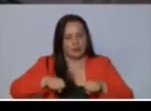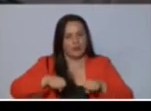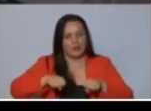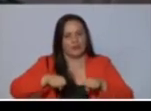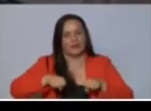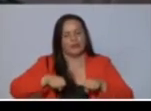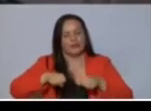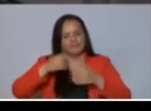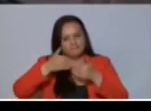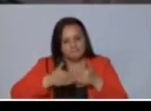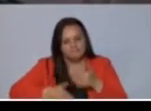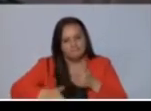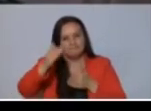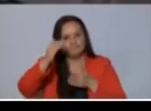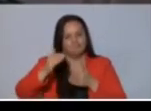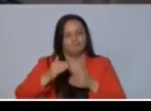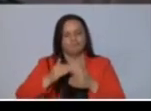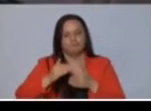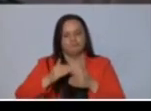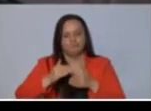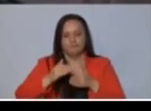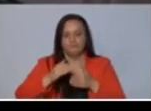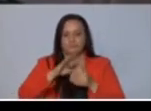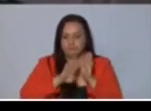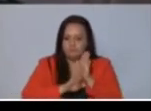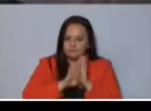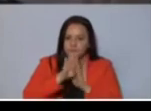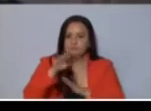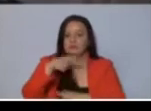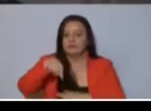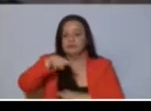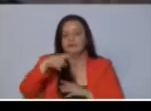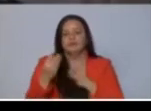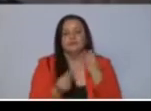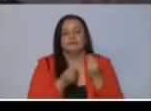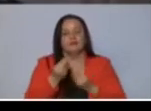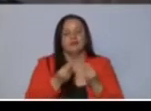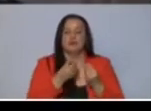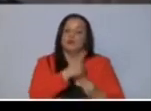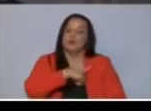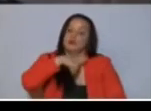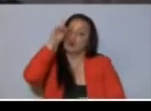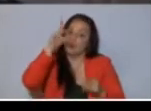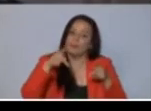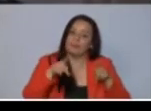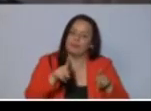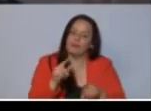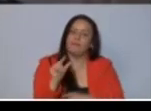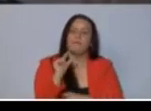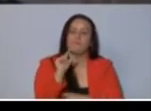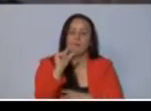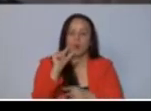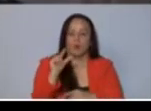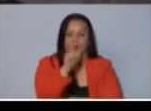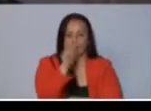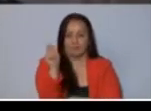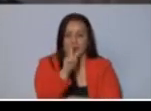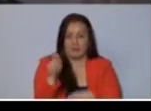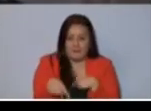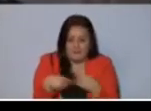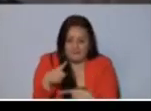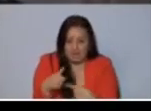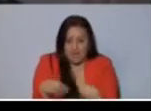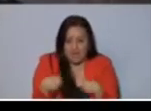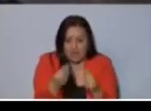van a generar, Dios lo permita, en pocos meses mayores oportunidades, mayor empleo, mayor